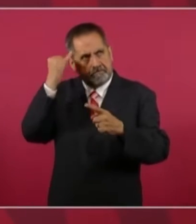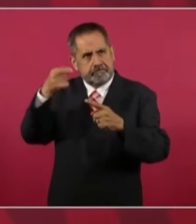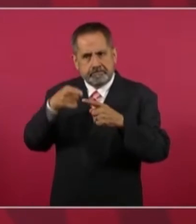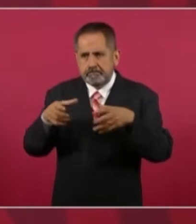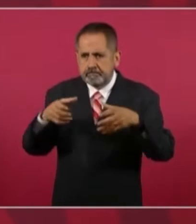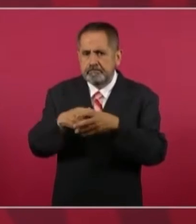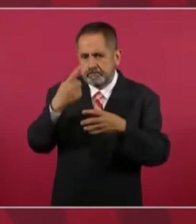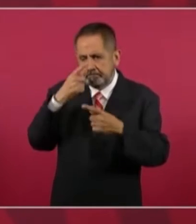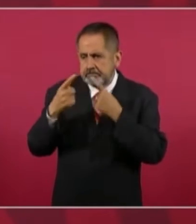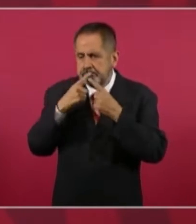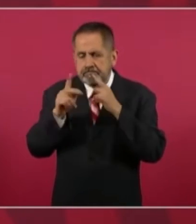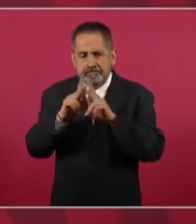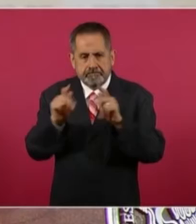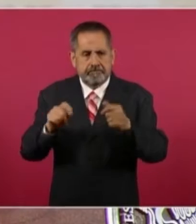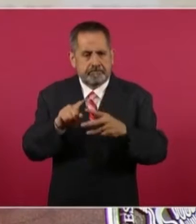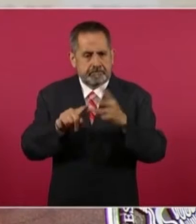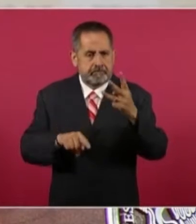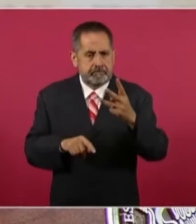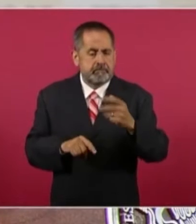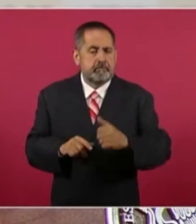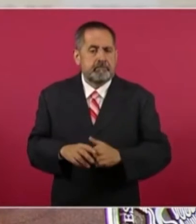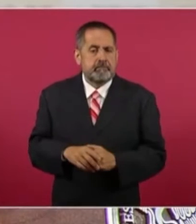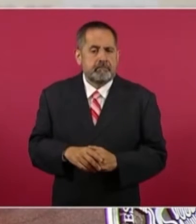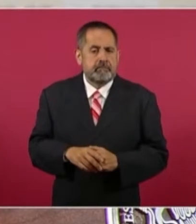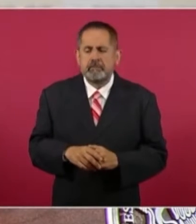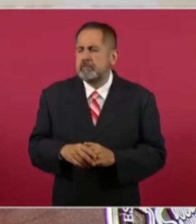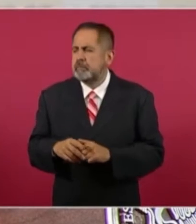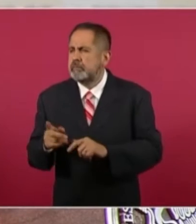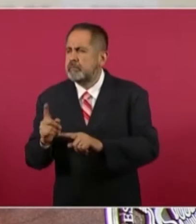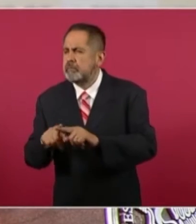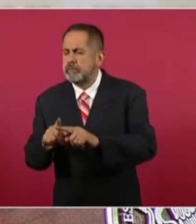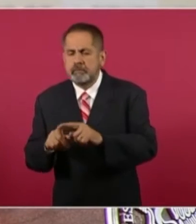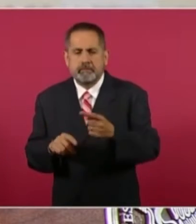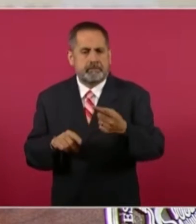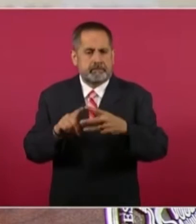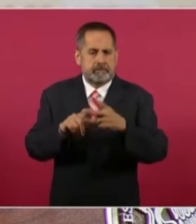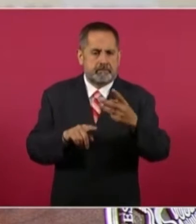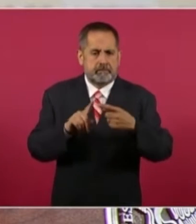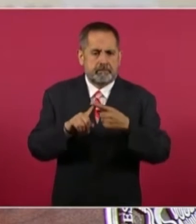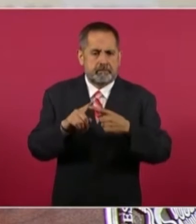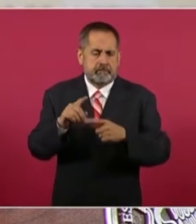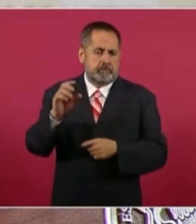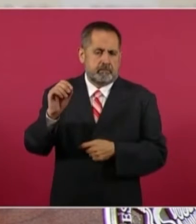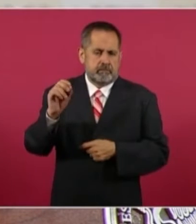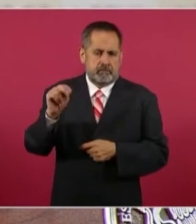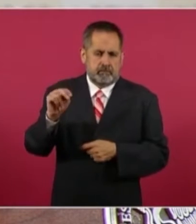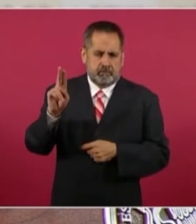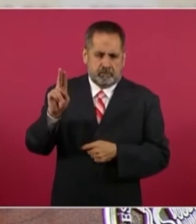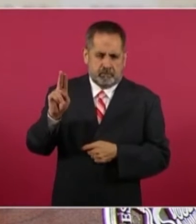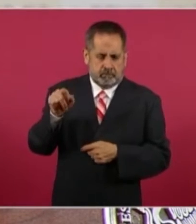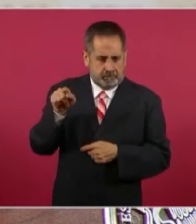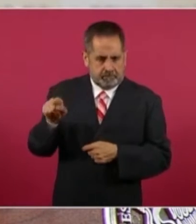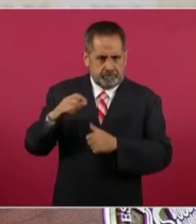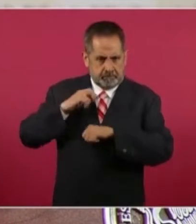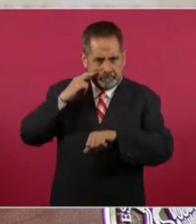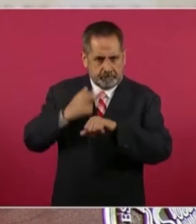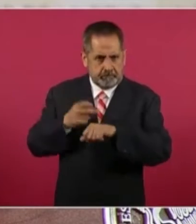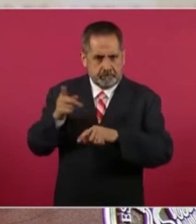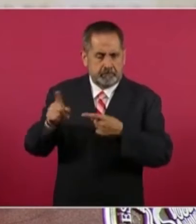propósito. ¿Quién es? El secretario general de Naciones Unidas,